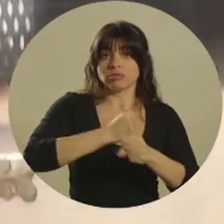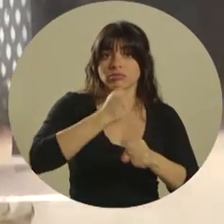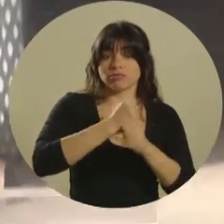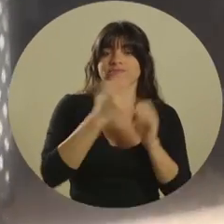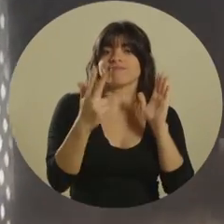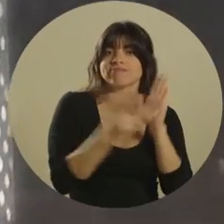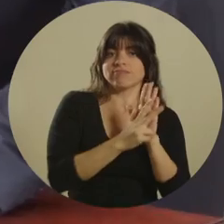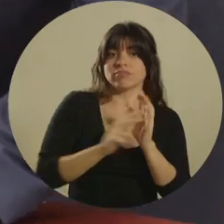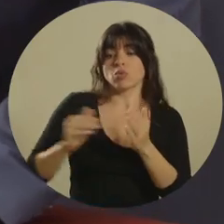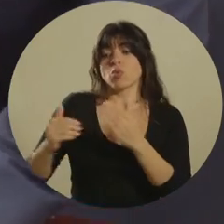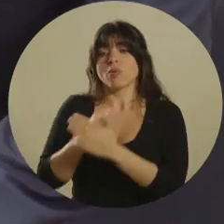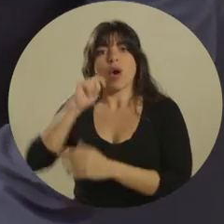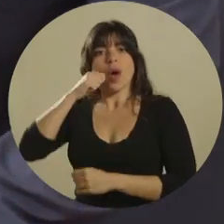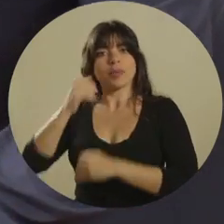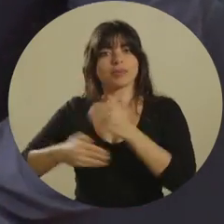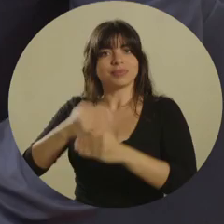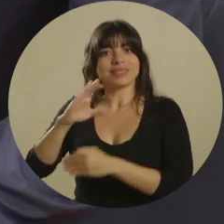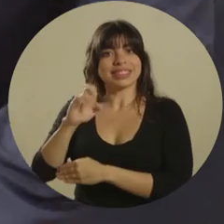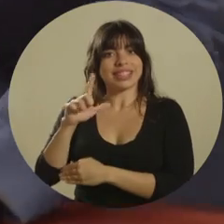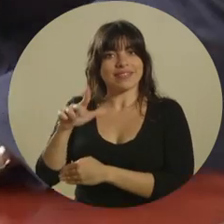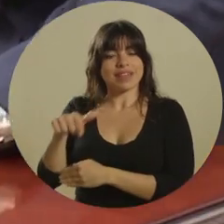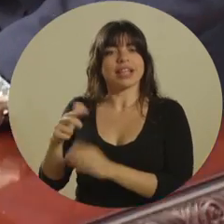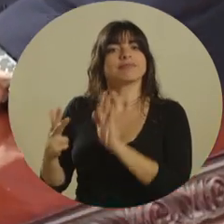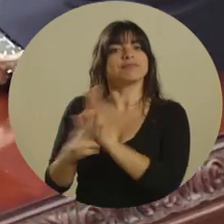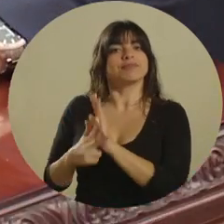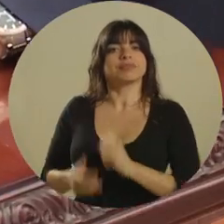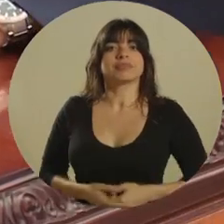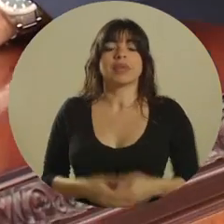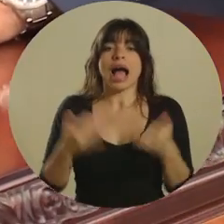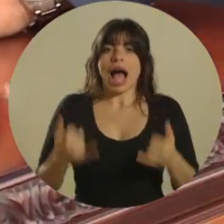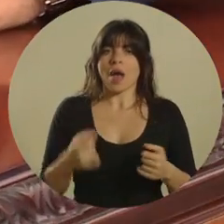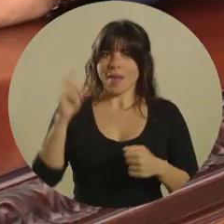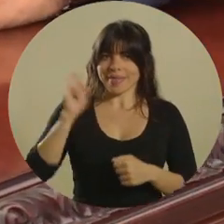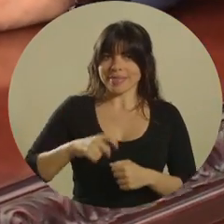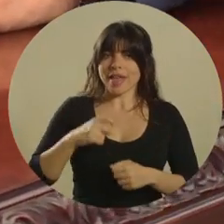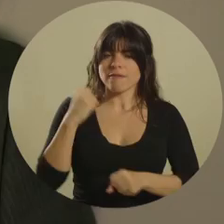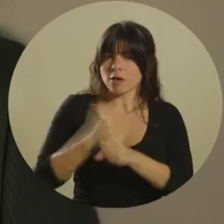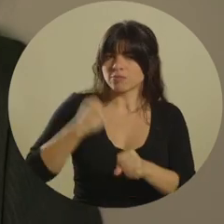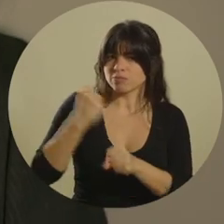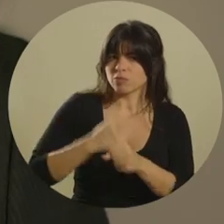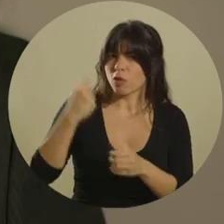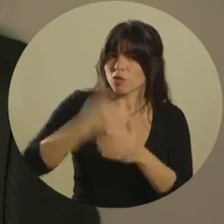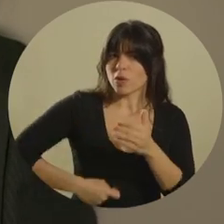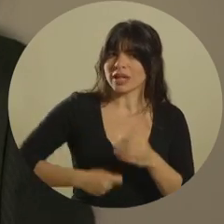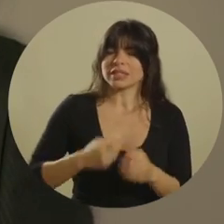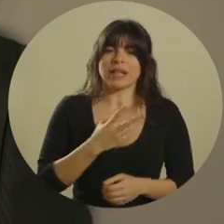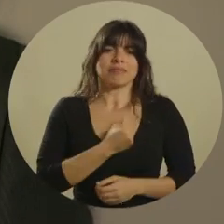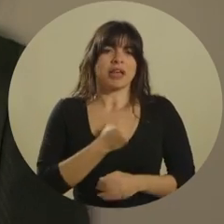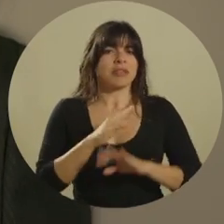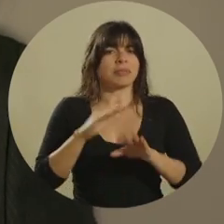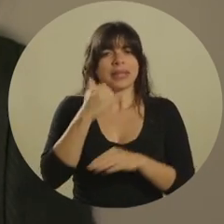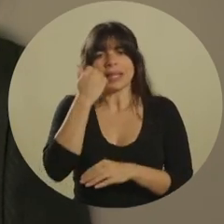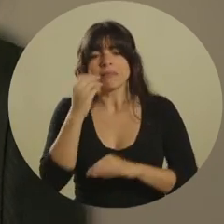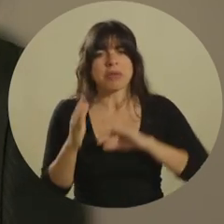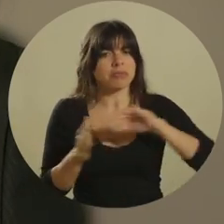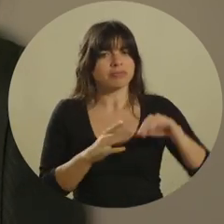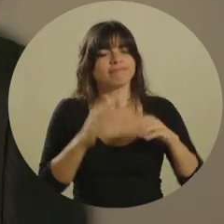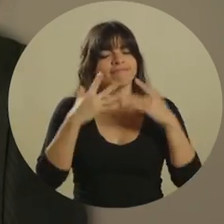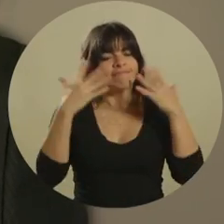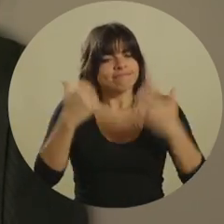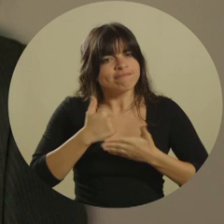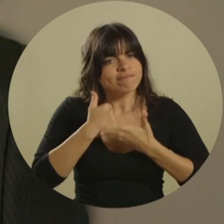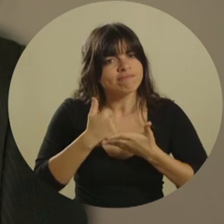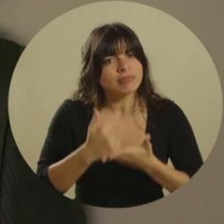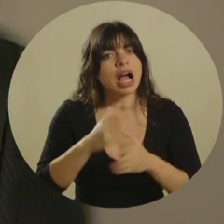Laboral y el nuevo Código Procesal Civil. Ahora debemos acometer con fuerza, sin timidez y con generosidad,